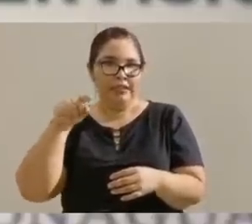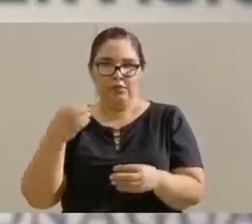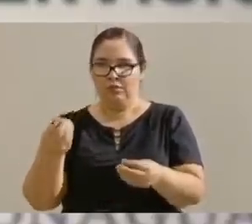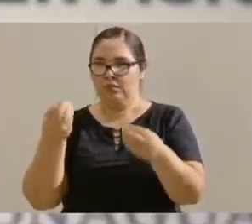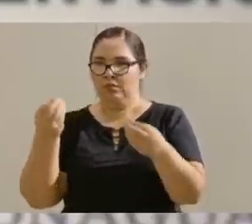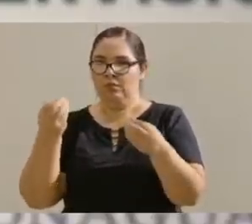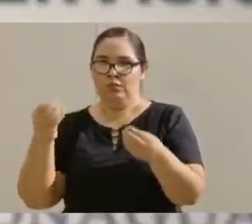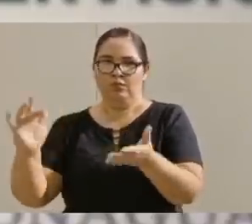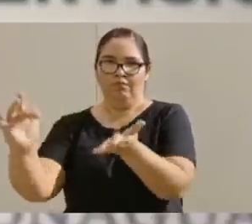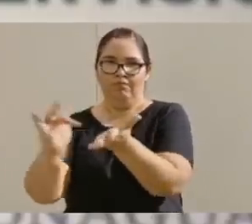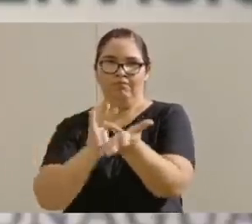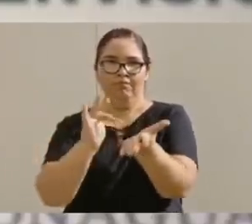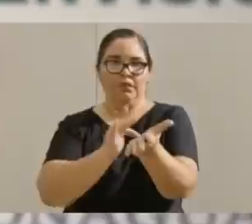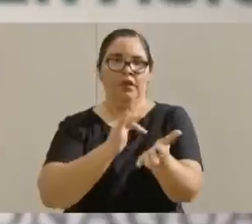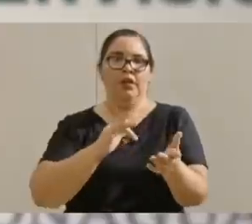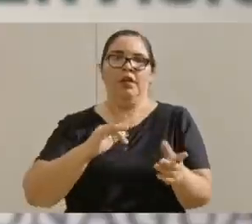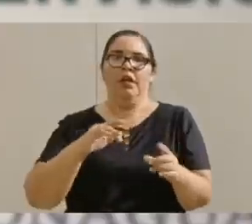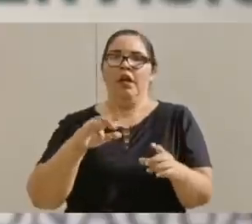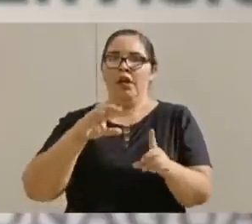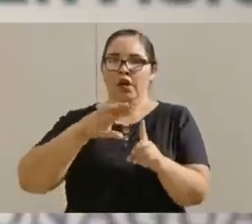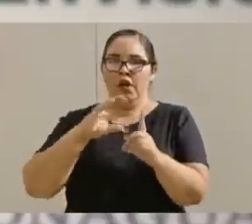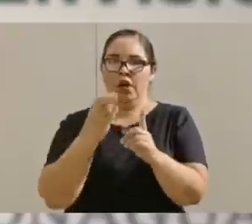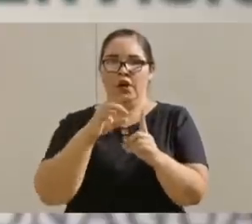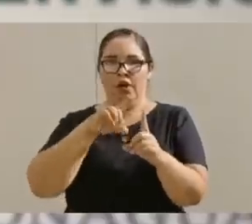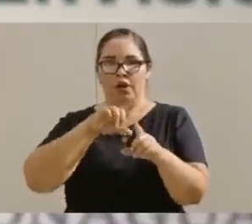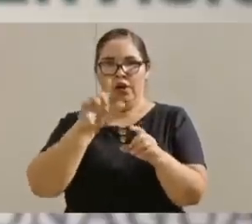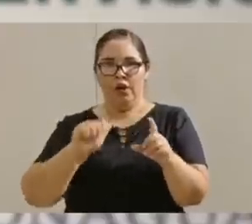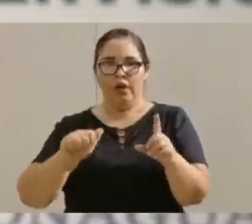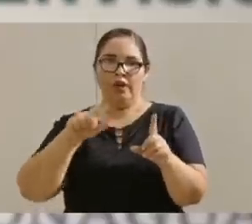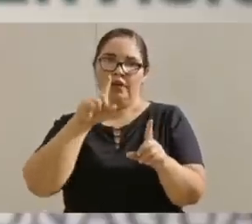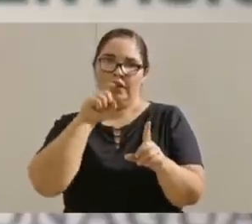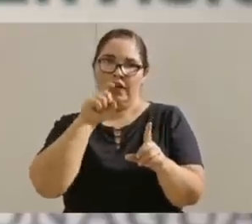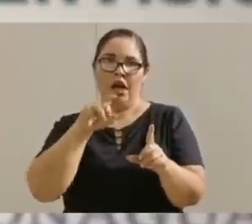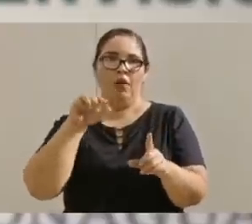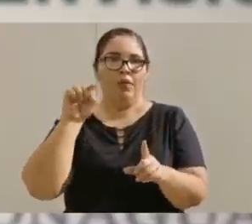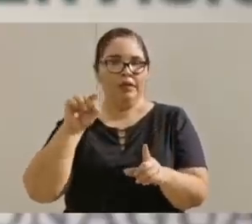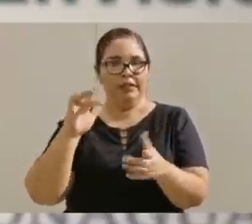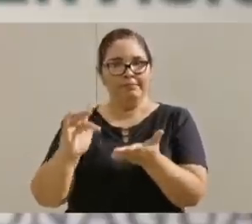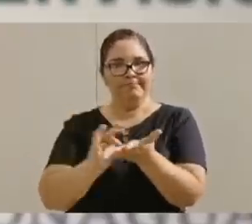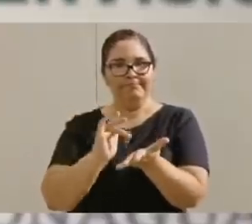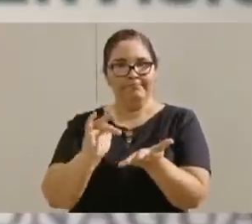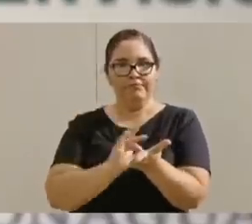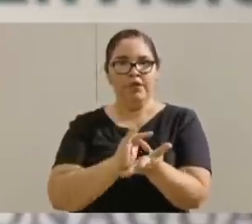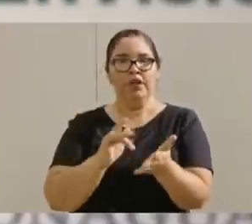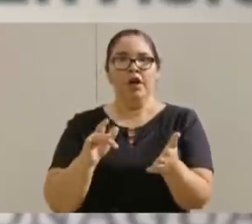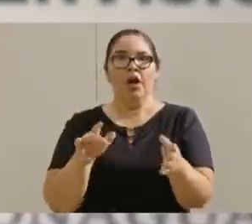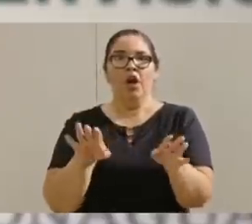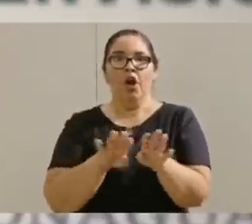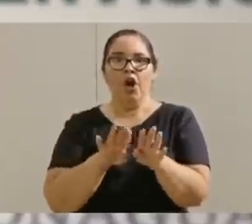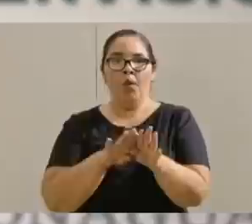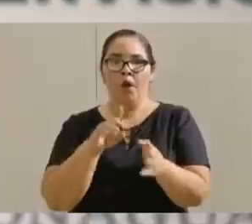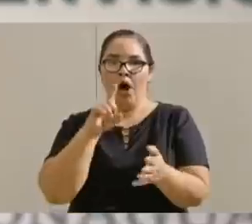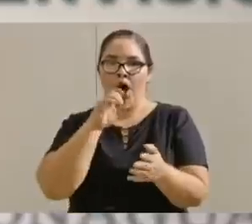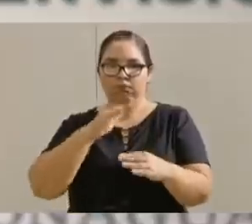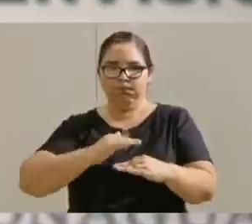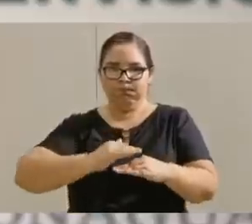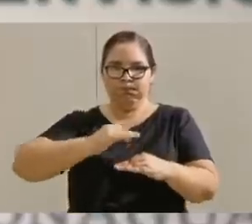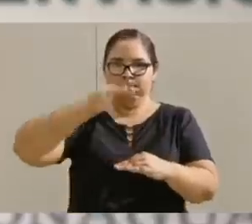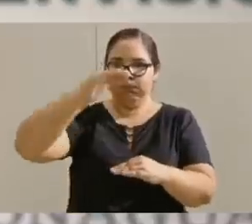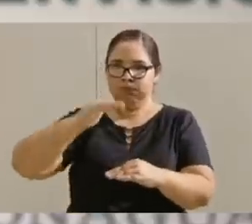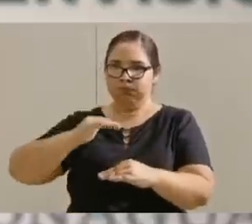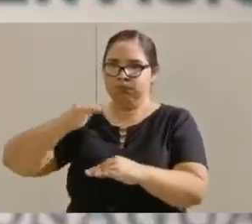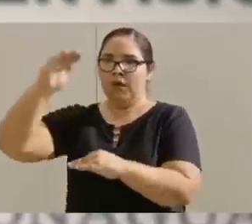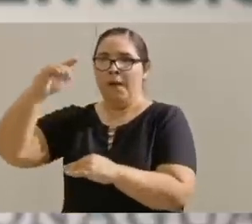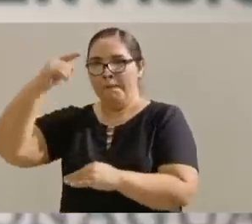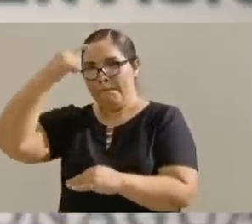apoyo de Conagua en todo lo que tiene que ver con el abasto del agua